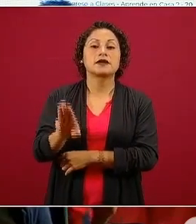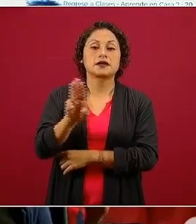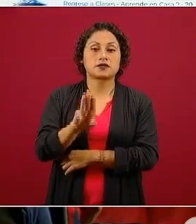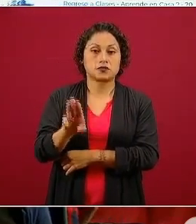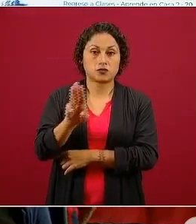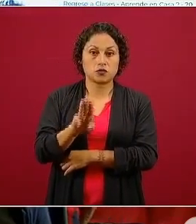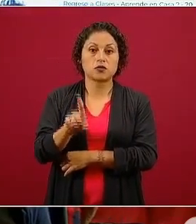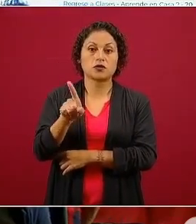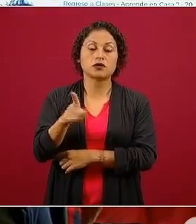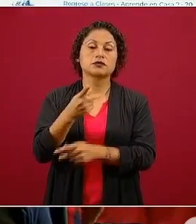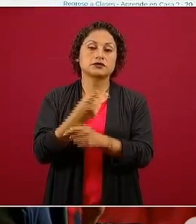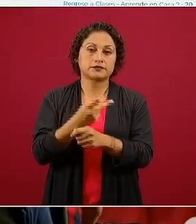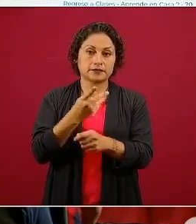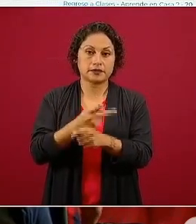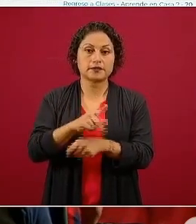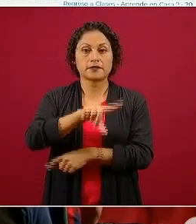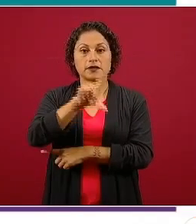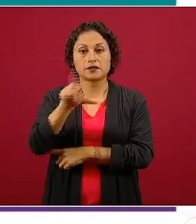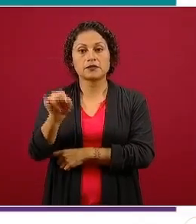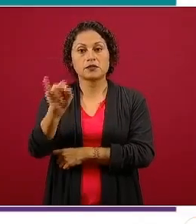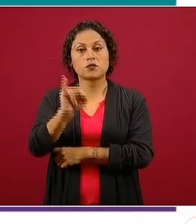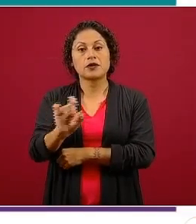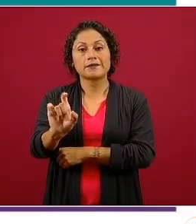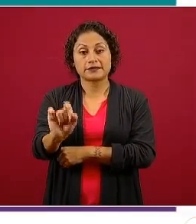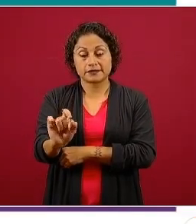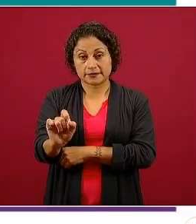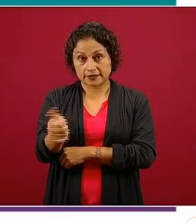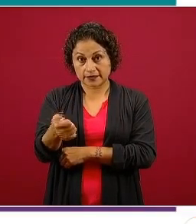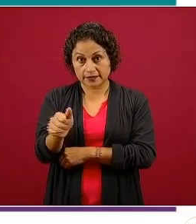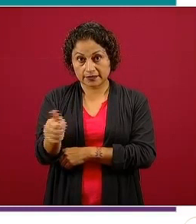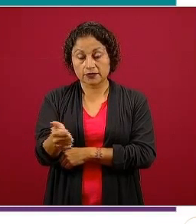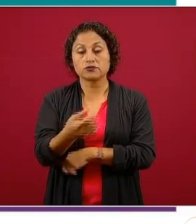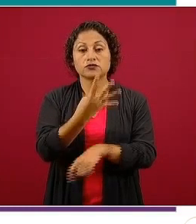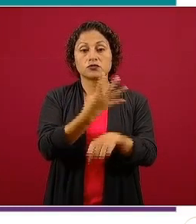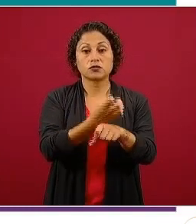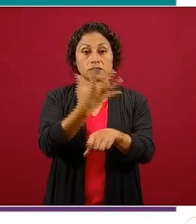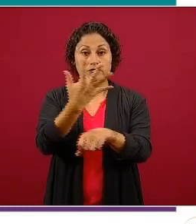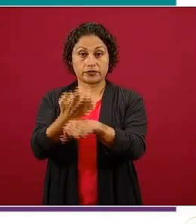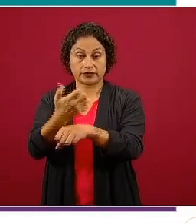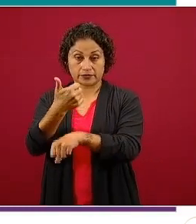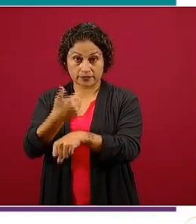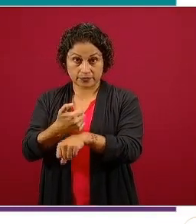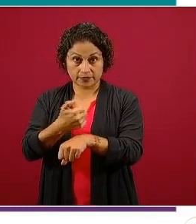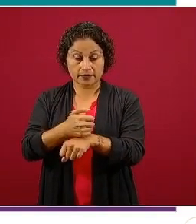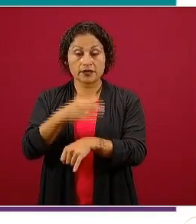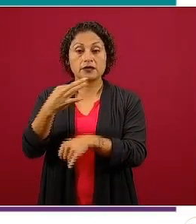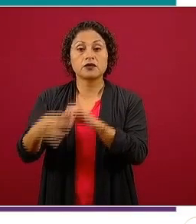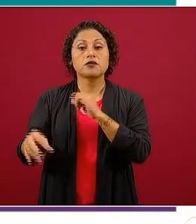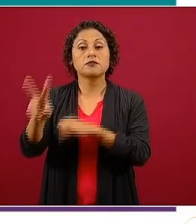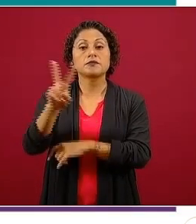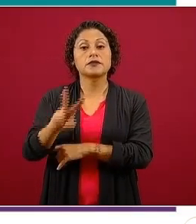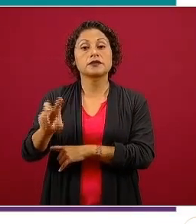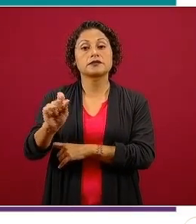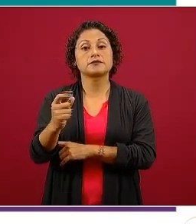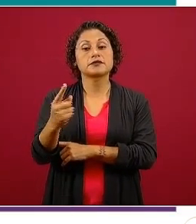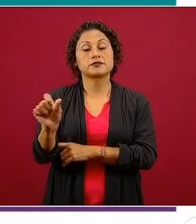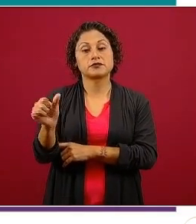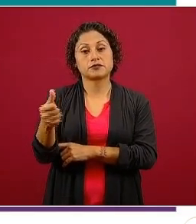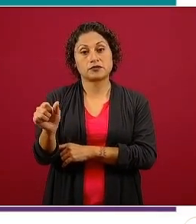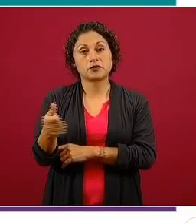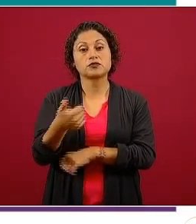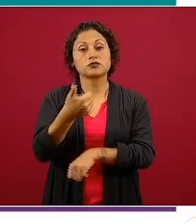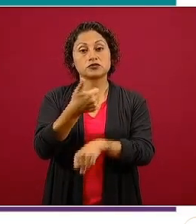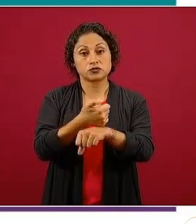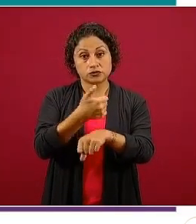el jueves 20 de agosto de cuarto y quinto de primaria, el viernes 21 de agosto de sexto de primaria